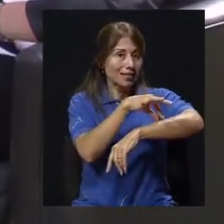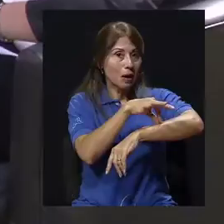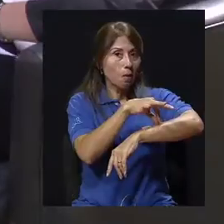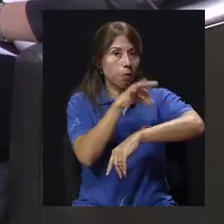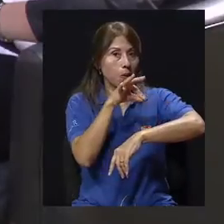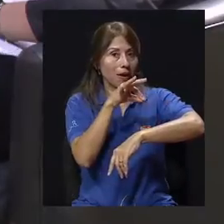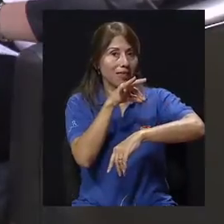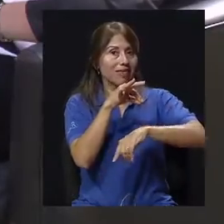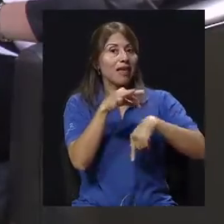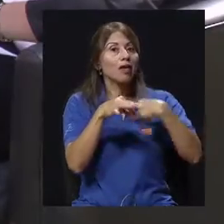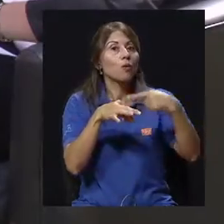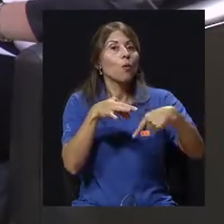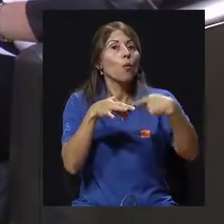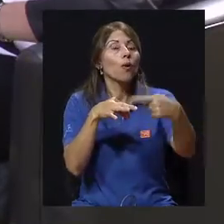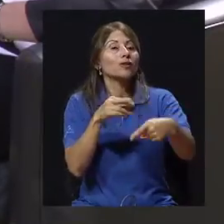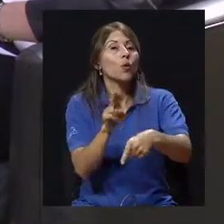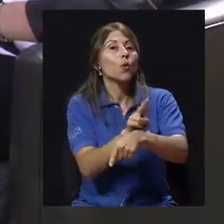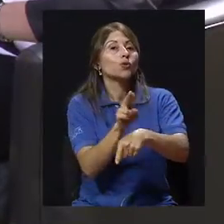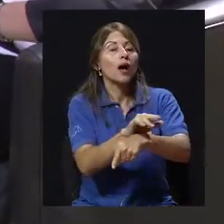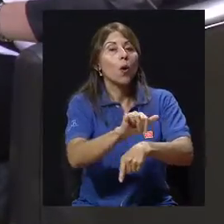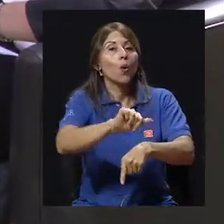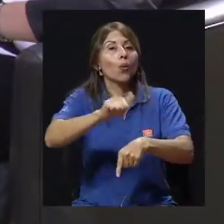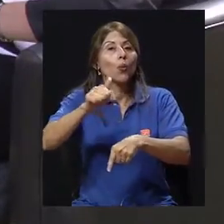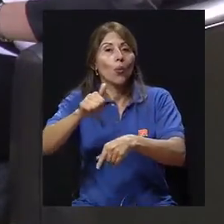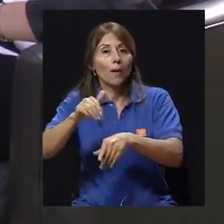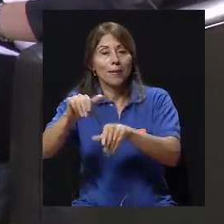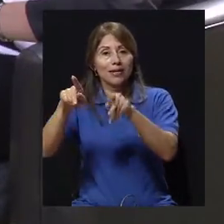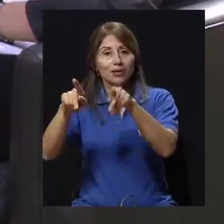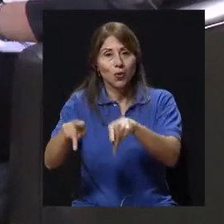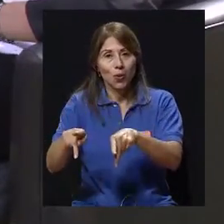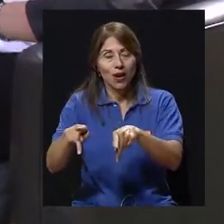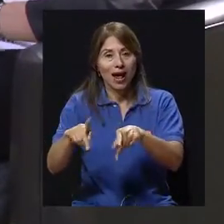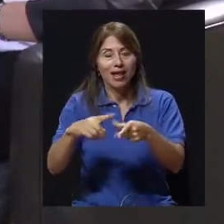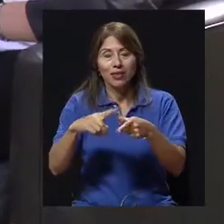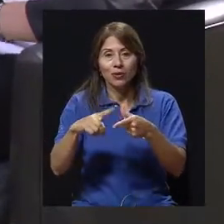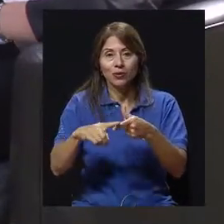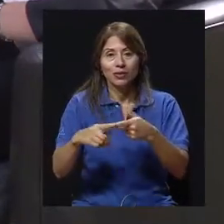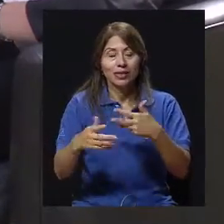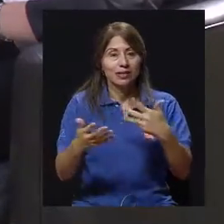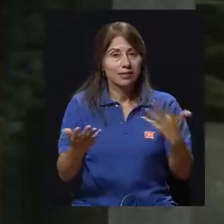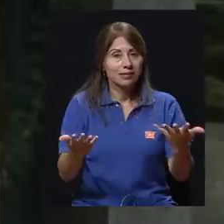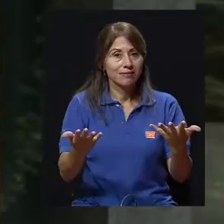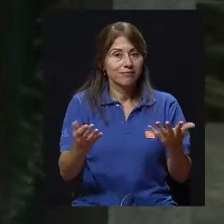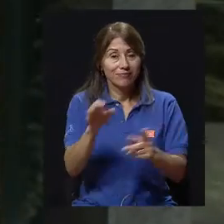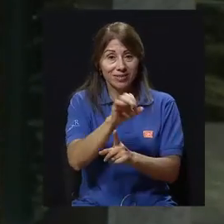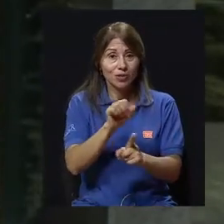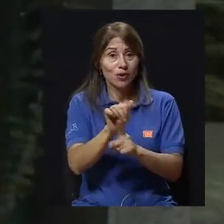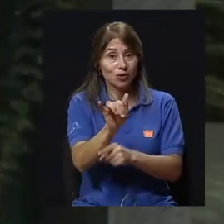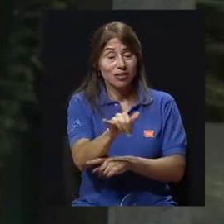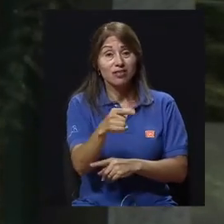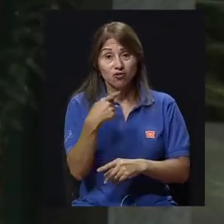de persona a persona. Entonces, de situaciones de estas, he visto yo